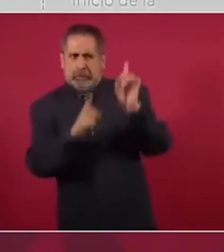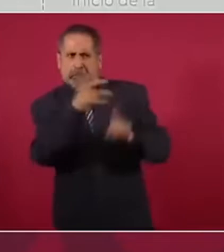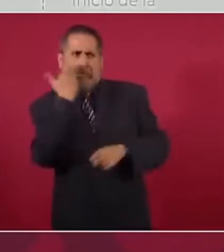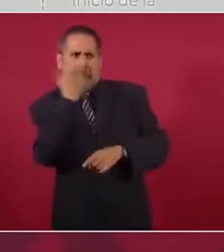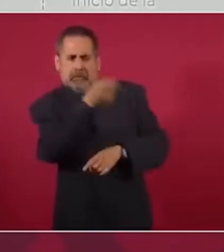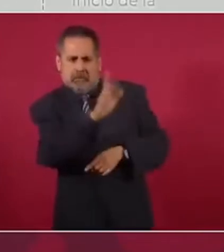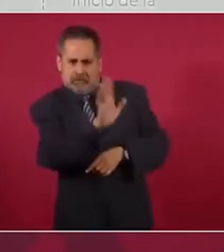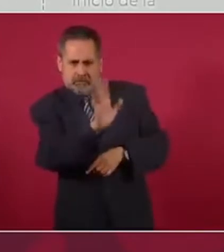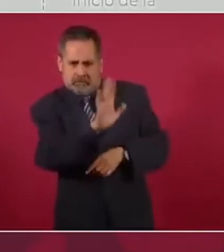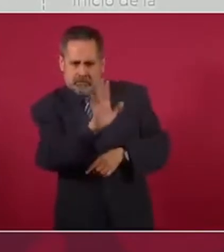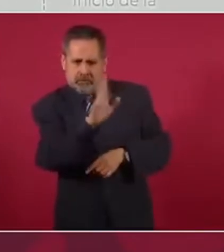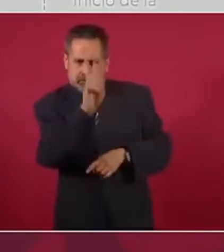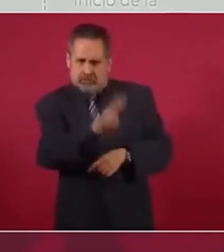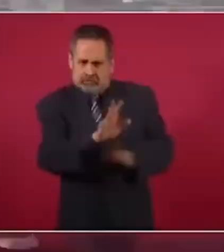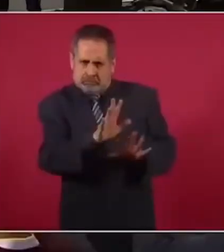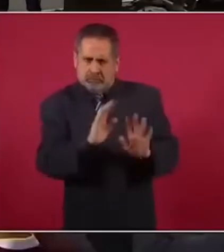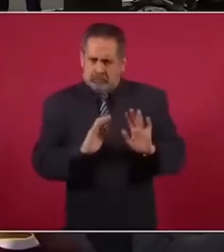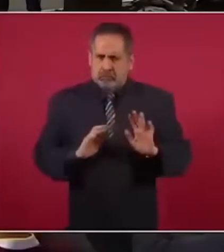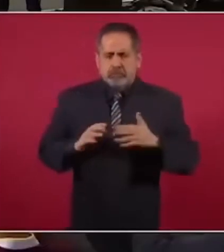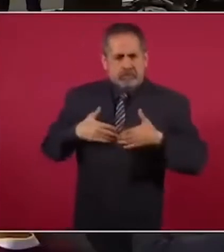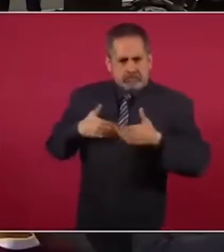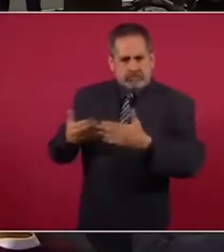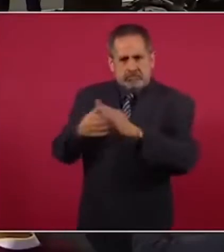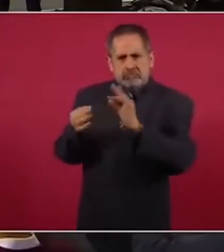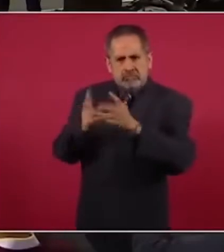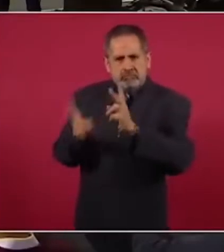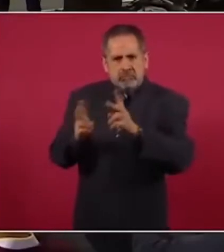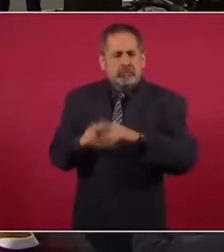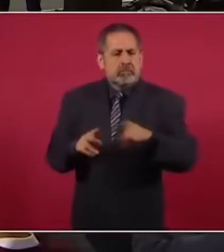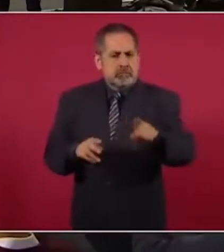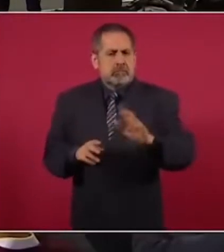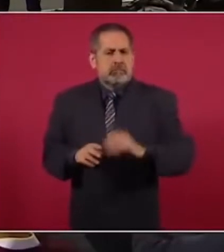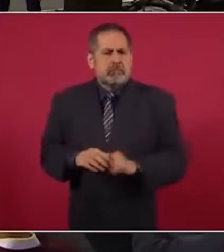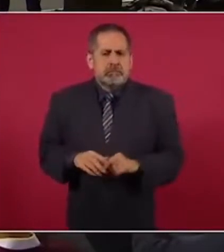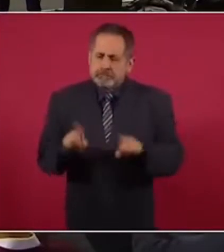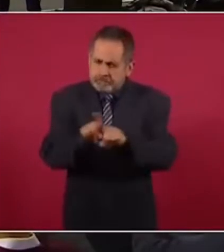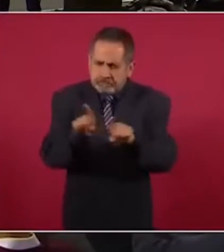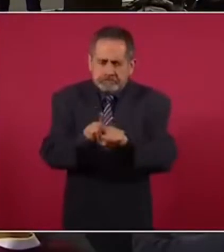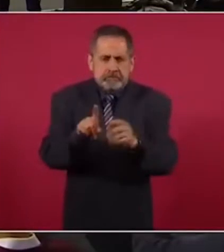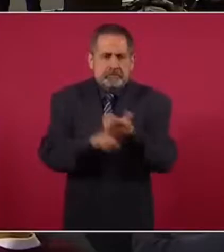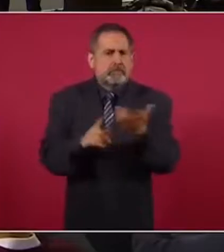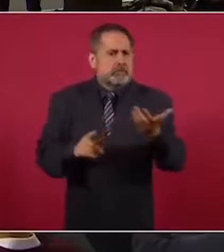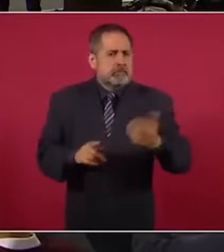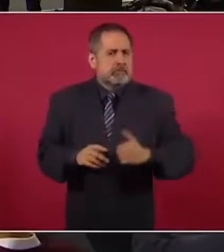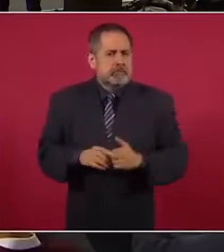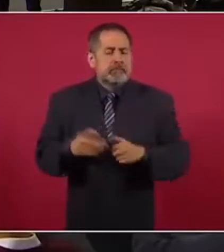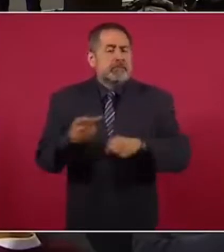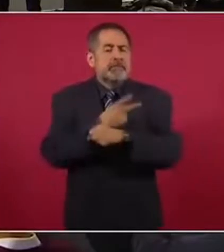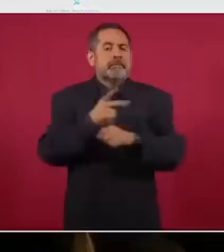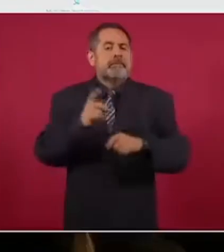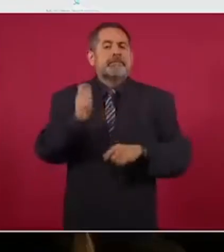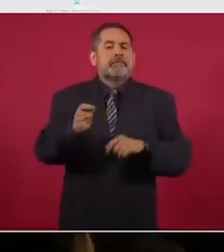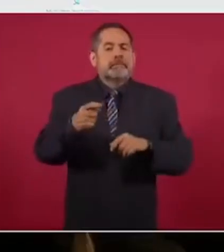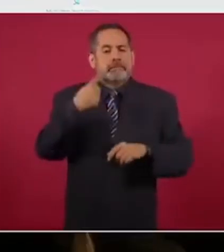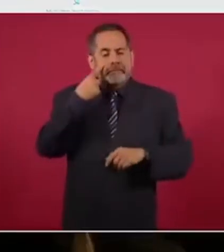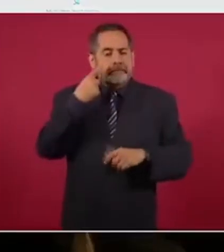cifra. Y si te explico, pues es lo mismo, eso es lo mismo que pasaba